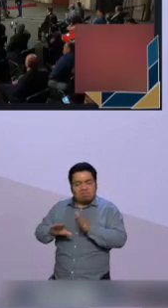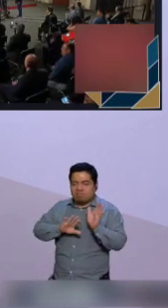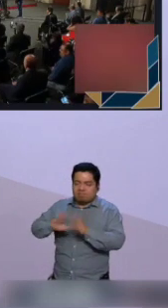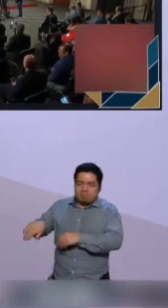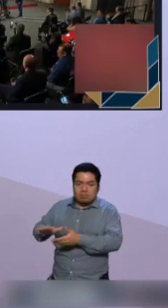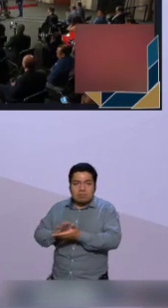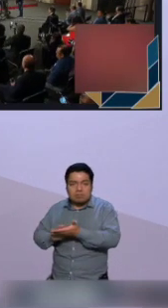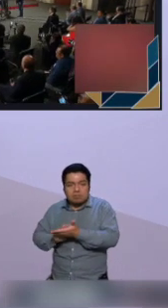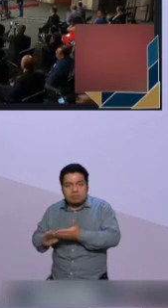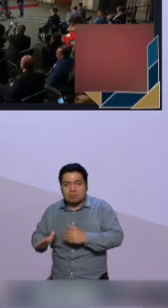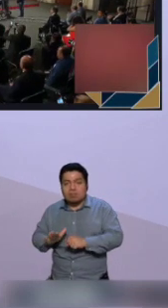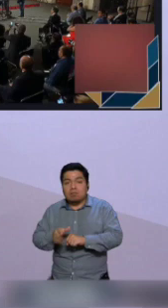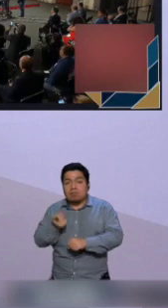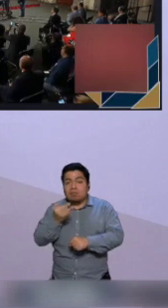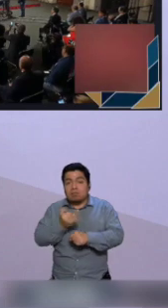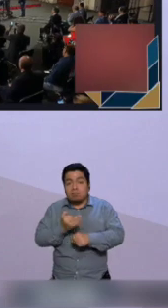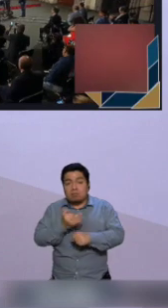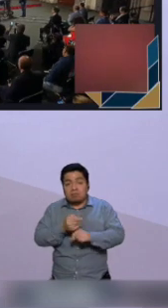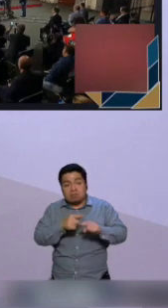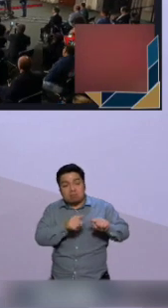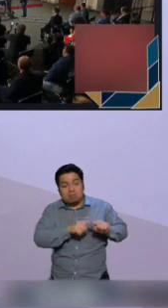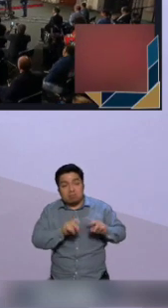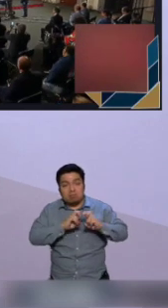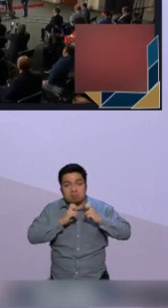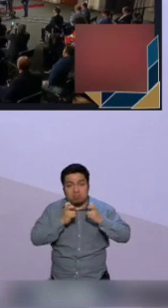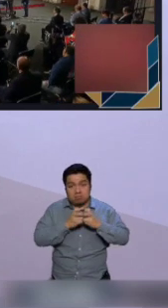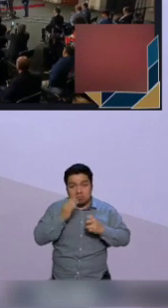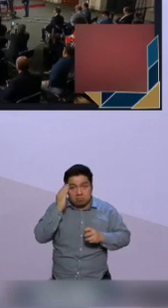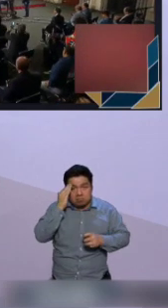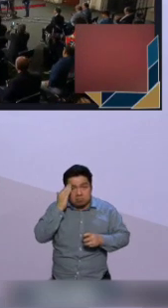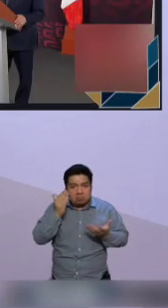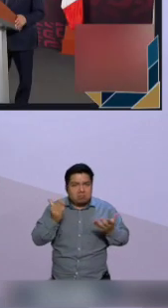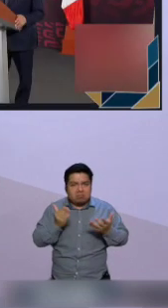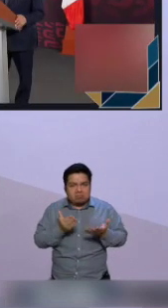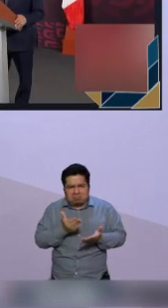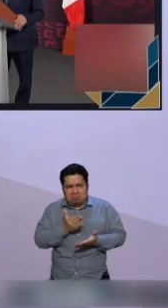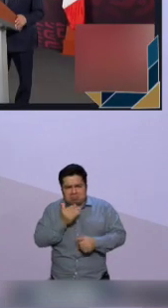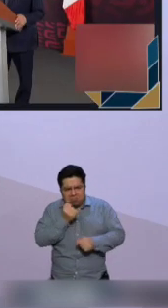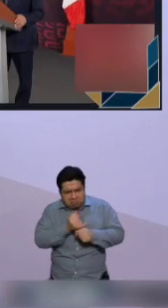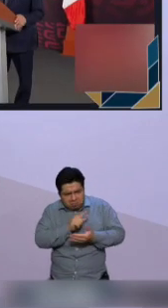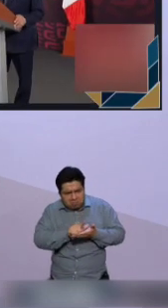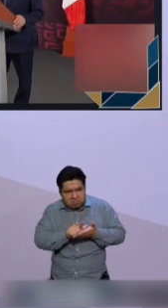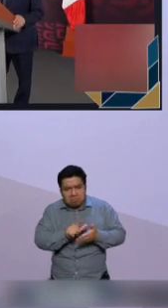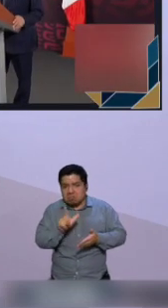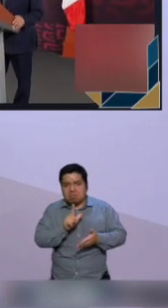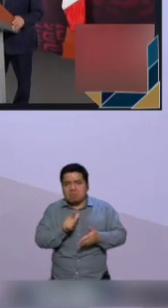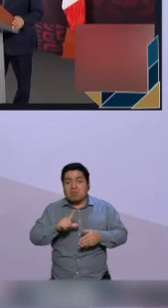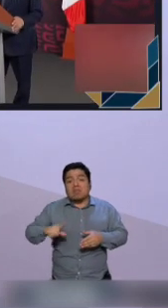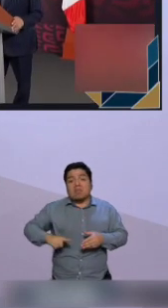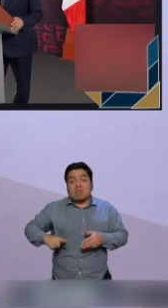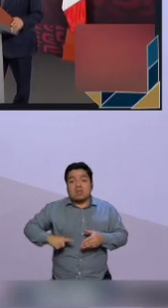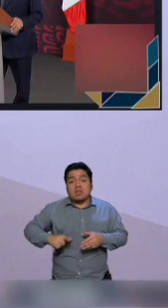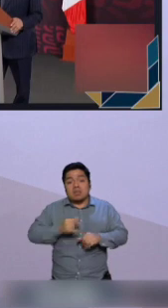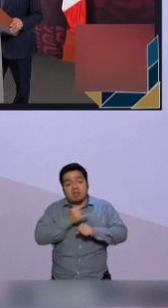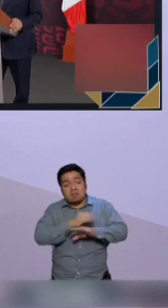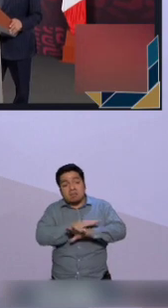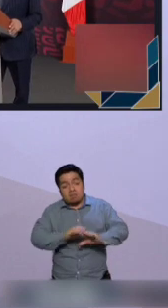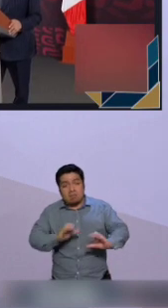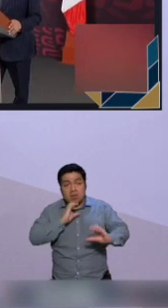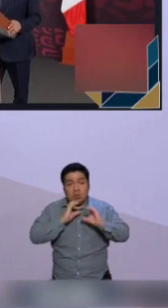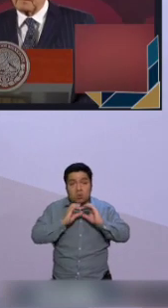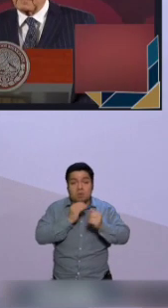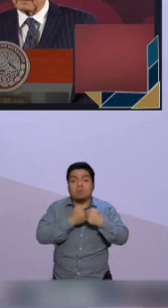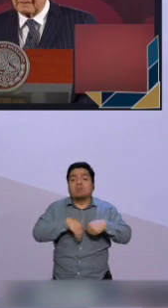En el marco actual del proceso electoral, los magistrados del órgano consideraron que no son ilícitas y que son actos gubernamentales de comunicación social.